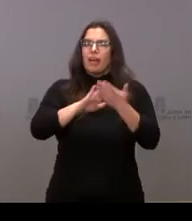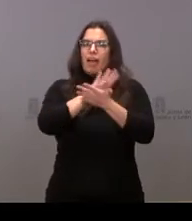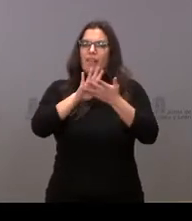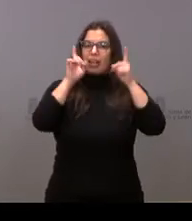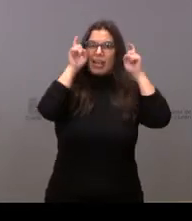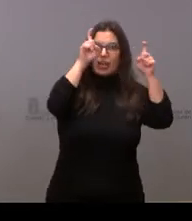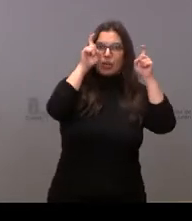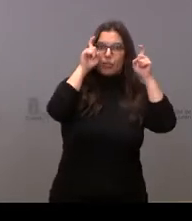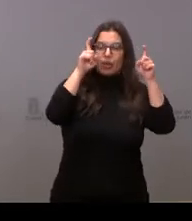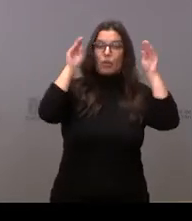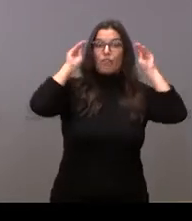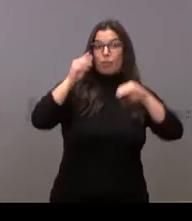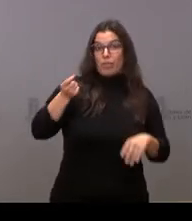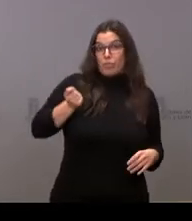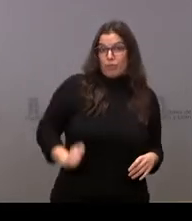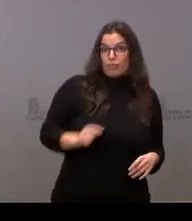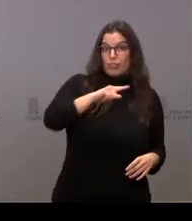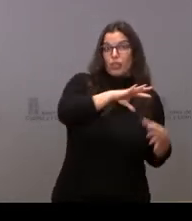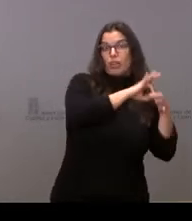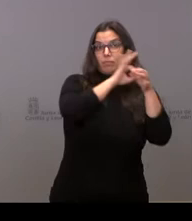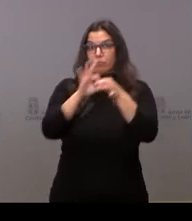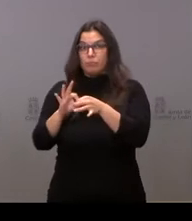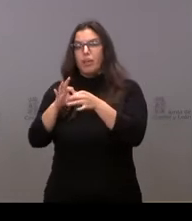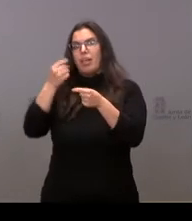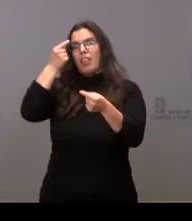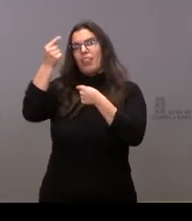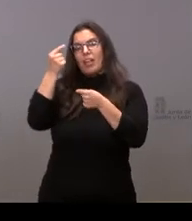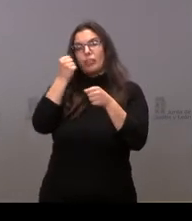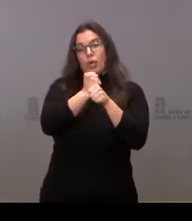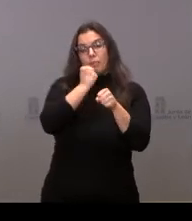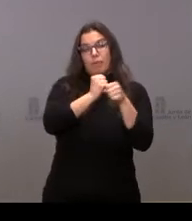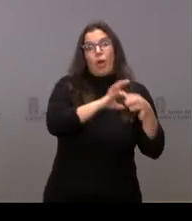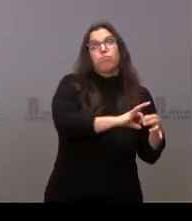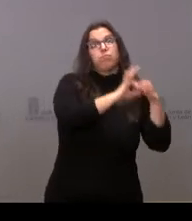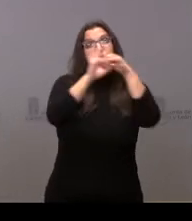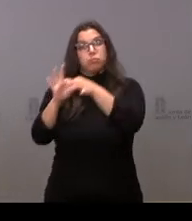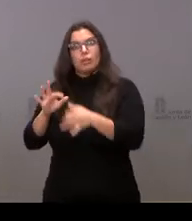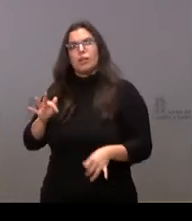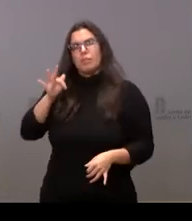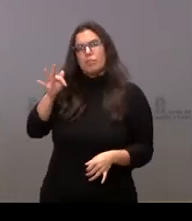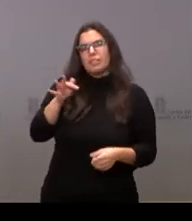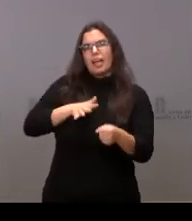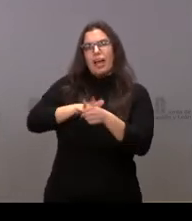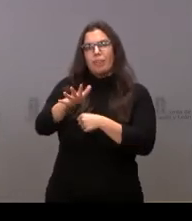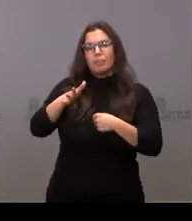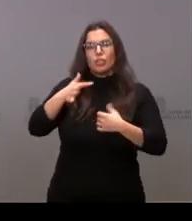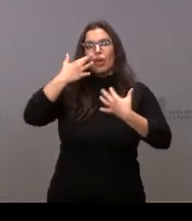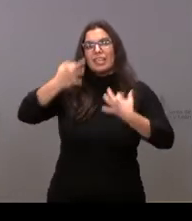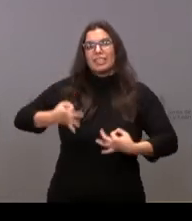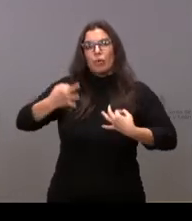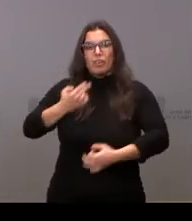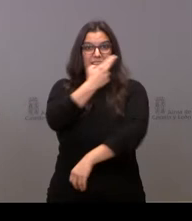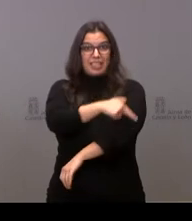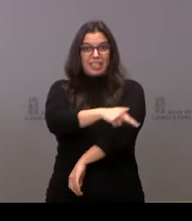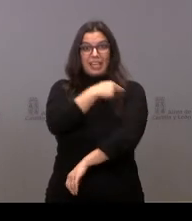en la formación profesional y los datos de empleo con el ámbito de la seguridad sanitaria, que es